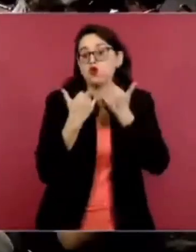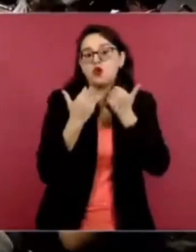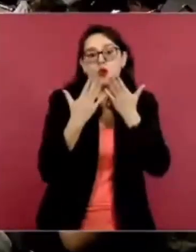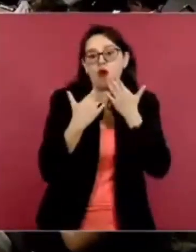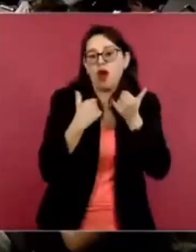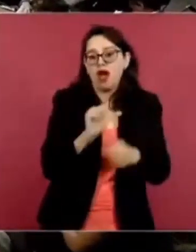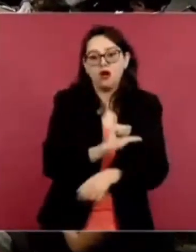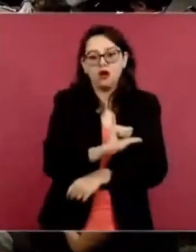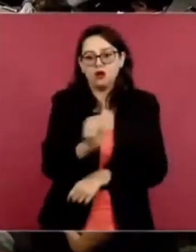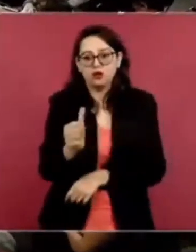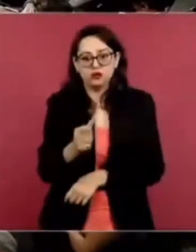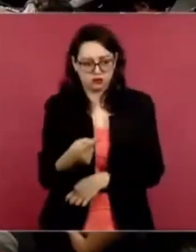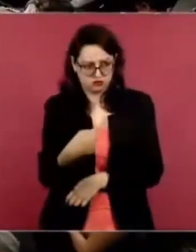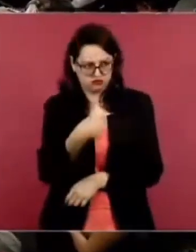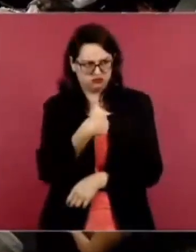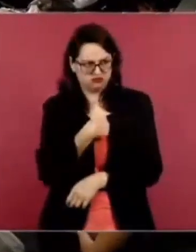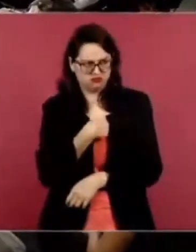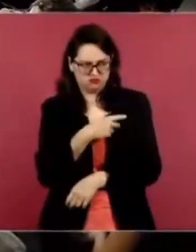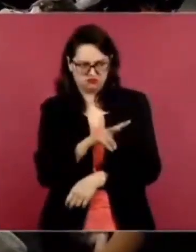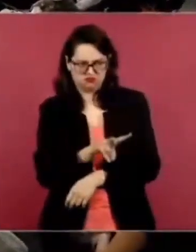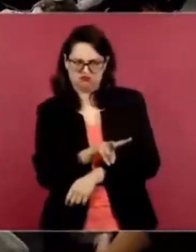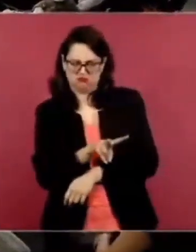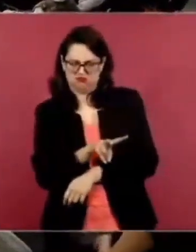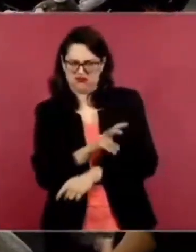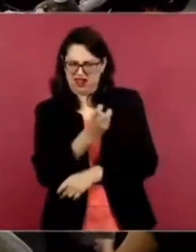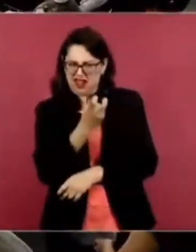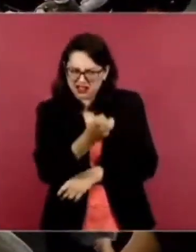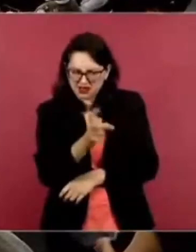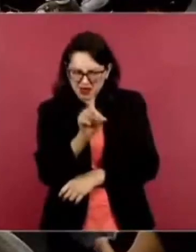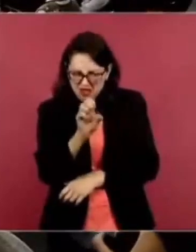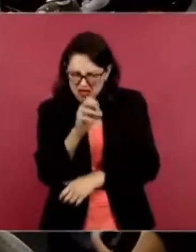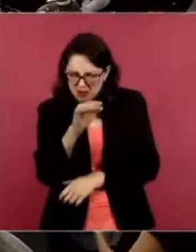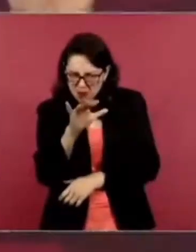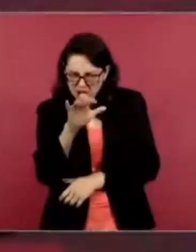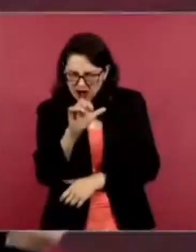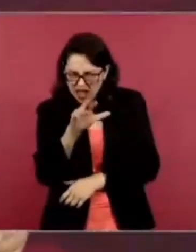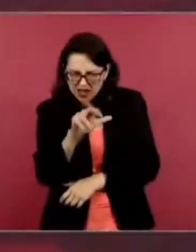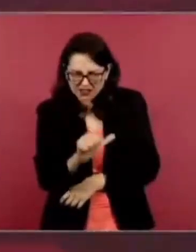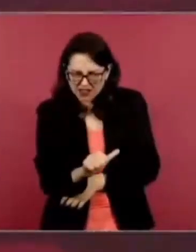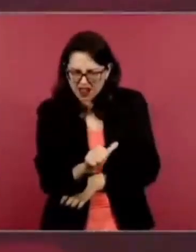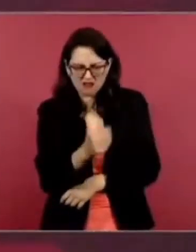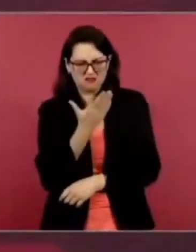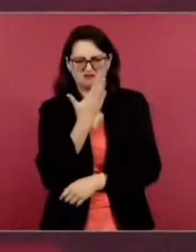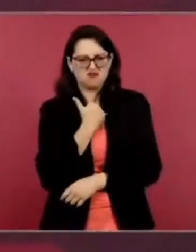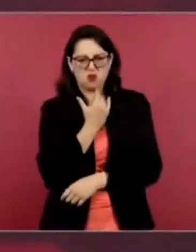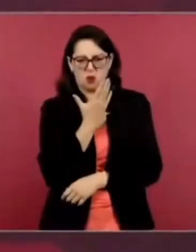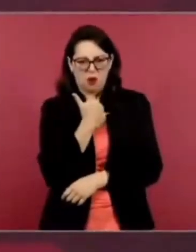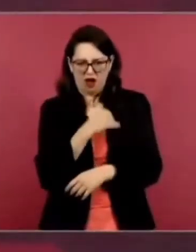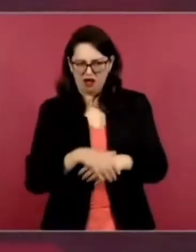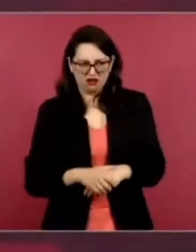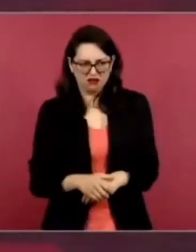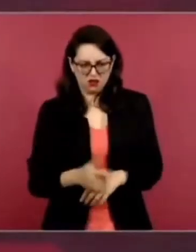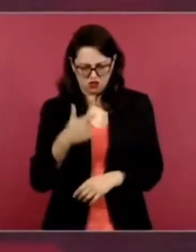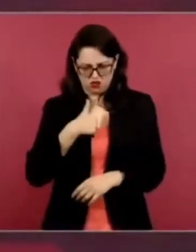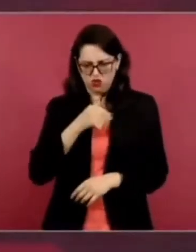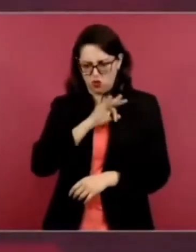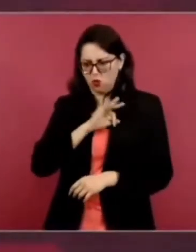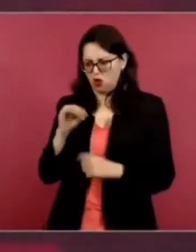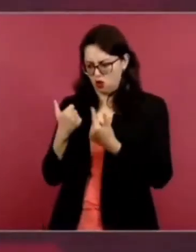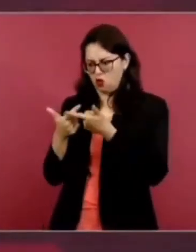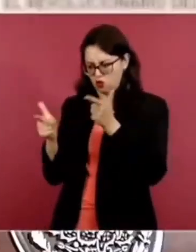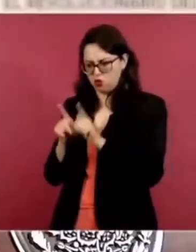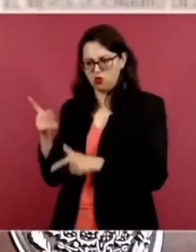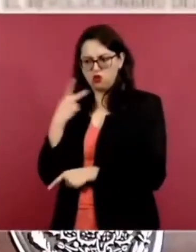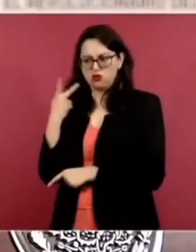Y se llegaba a considerar de que era hasta ilegal ser opositor.